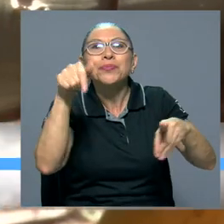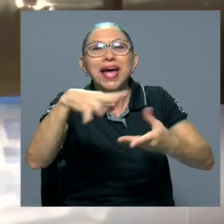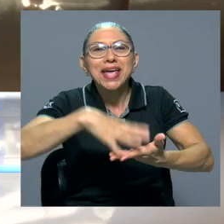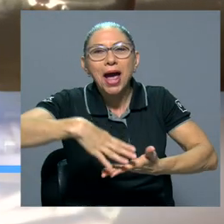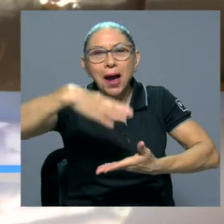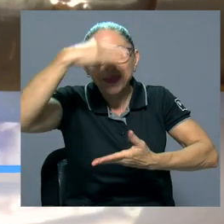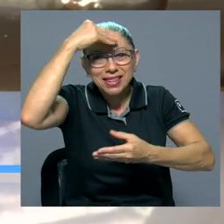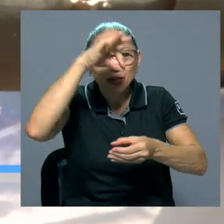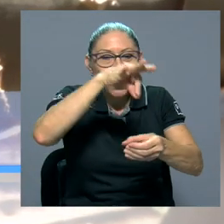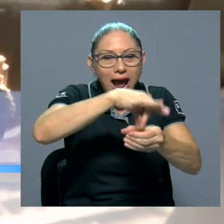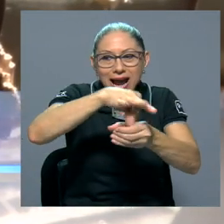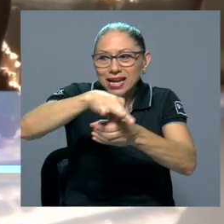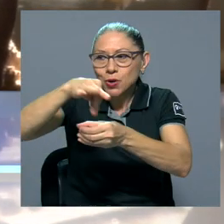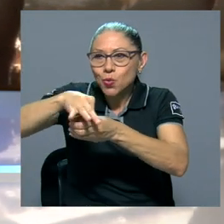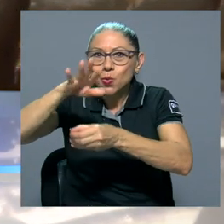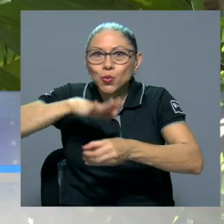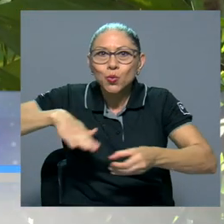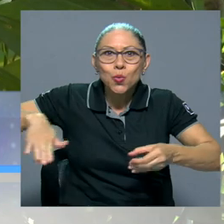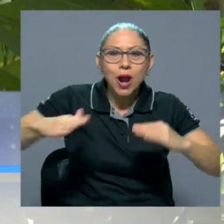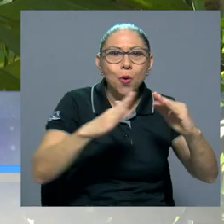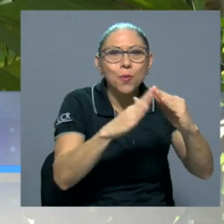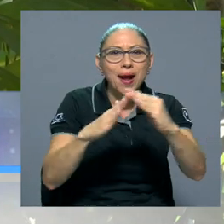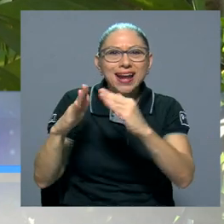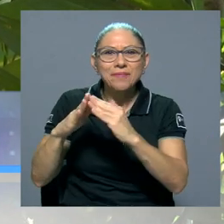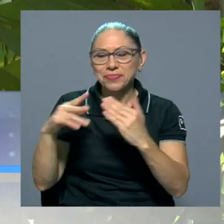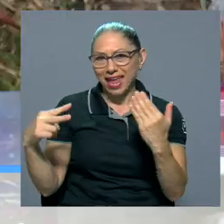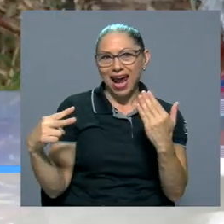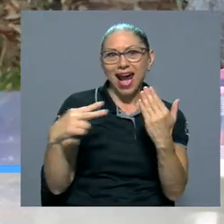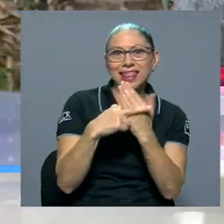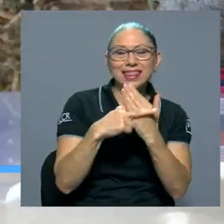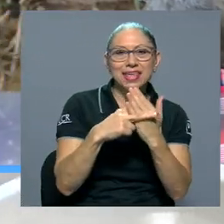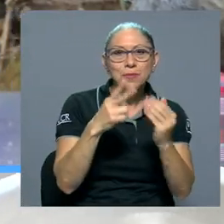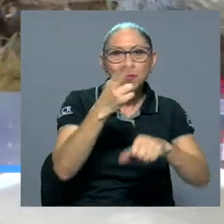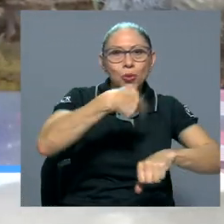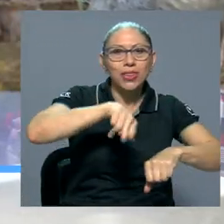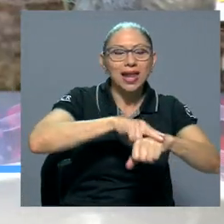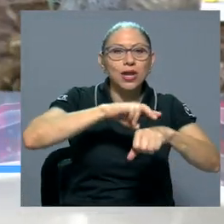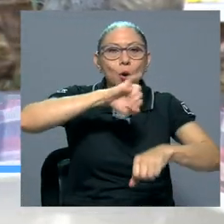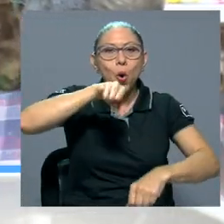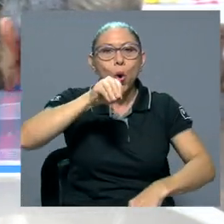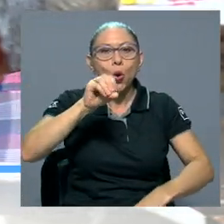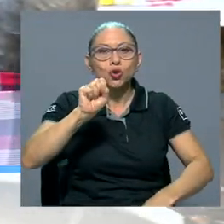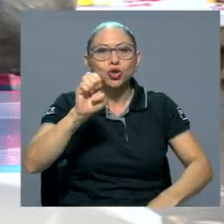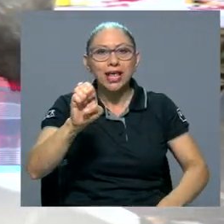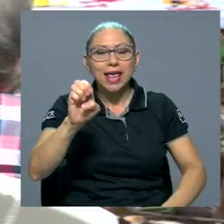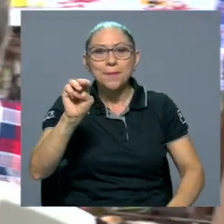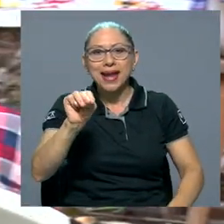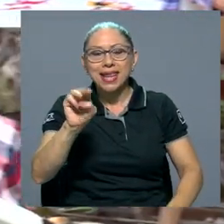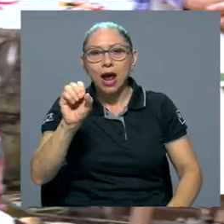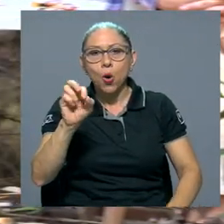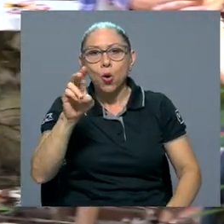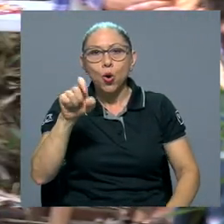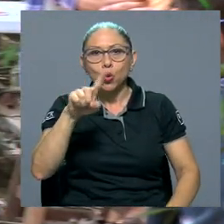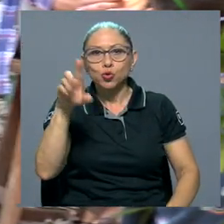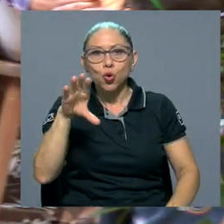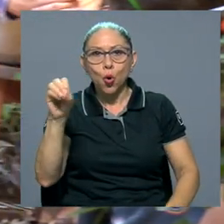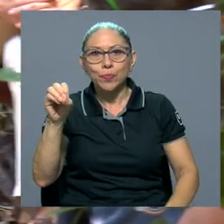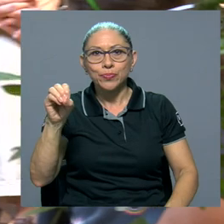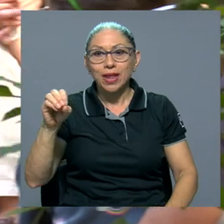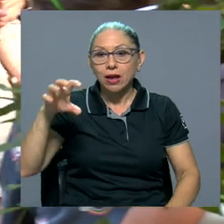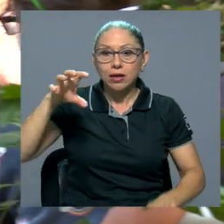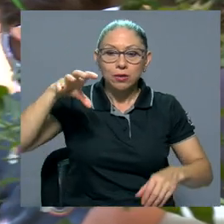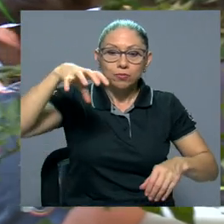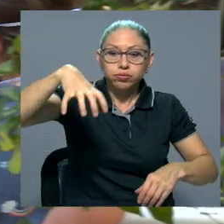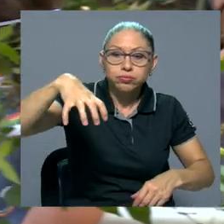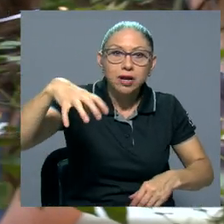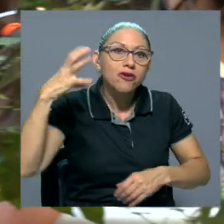aprendiendo sobre agricultura urbana. Se trata del Jardín Botánico José María Orozco, ubicado contiguo a Radio U.